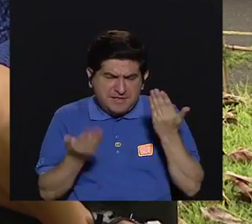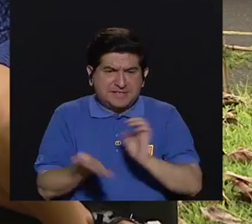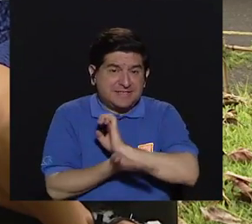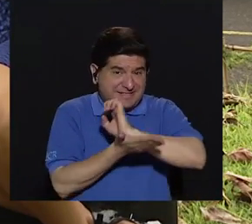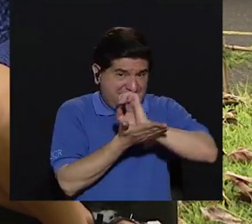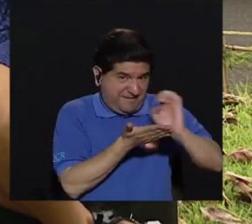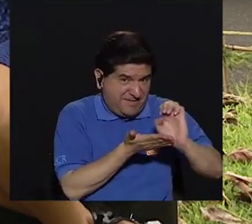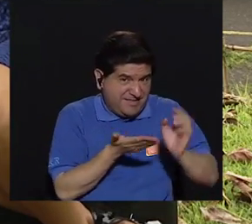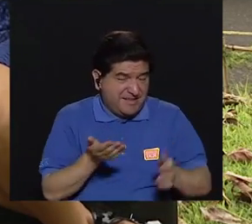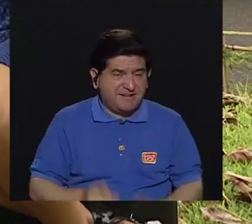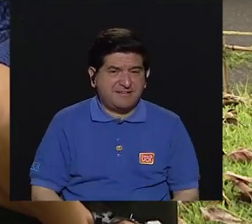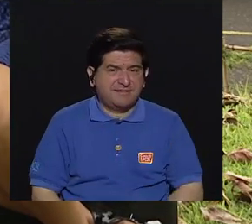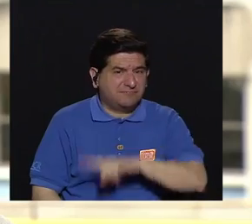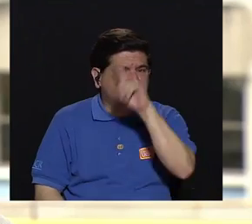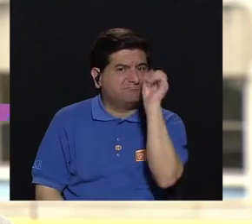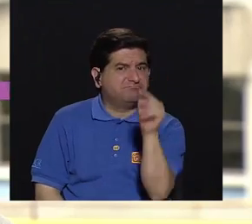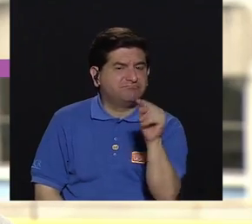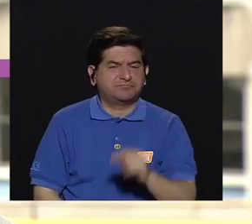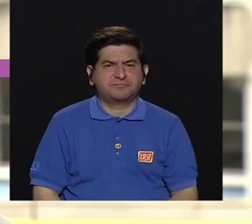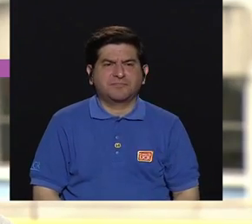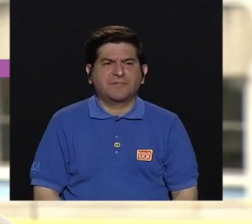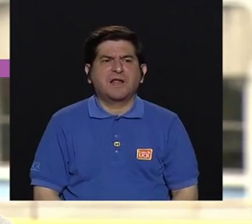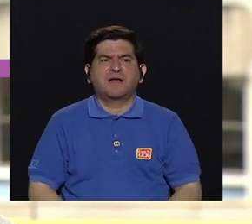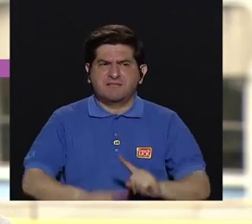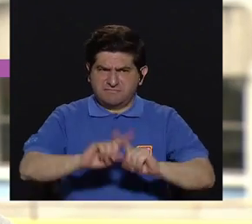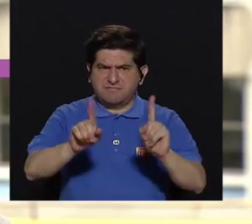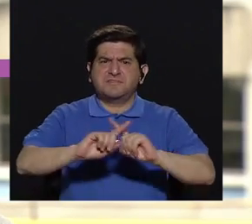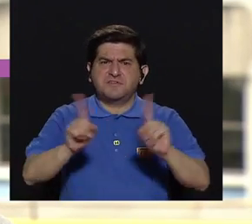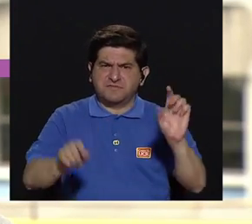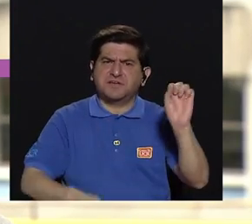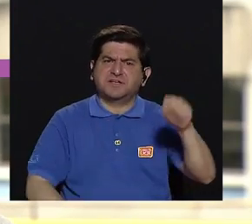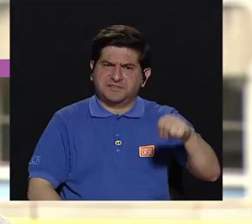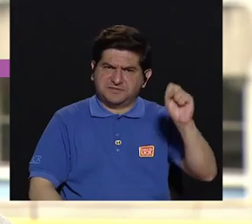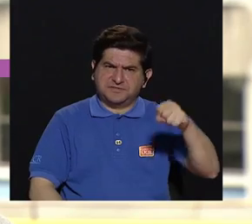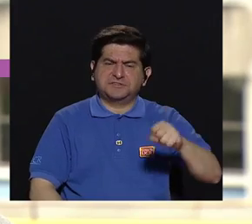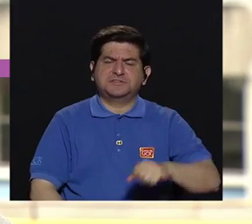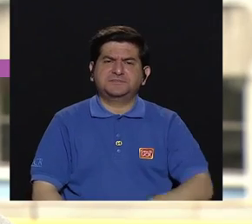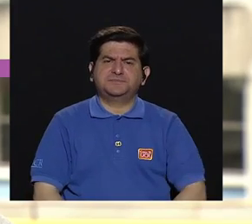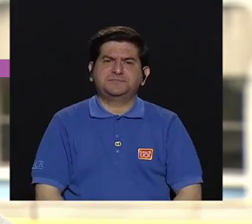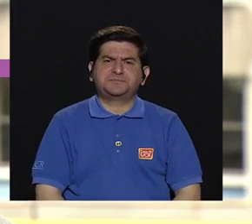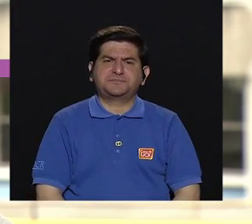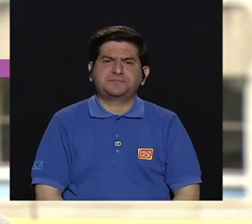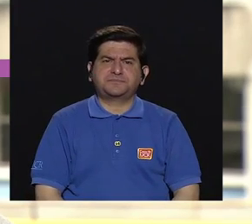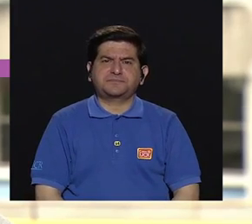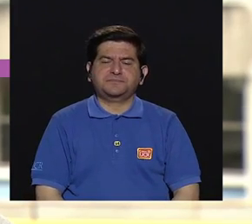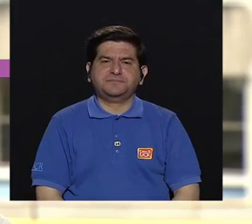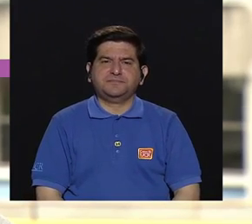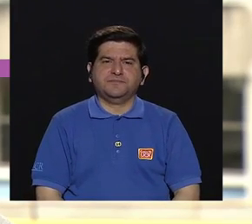se debe evitar? Bueno, hay varios, hay varios, este,